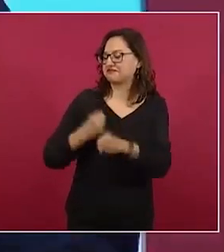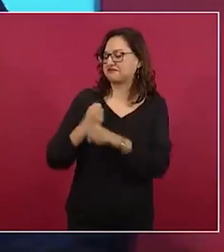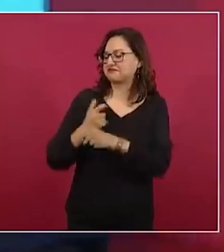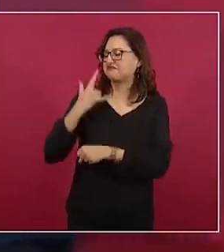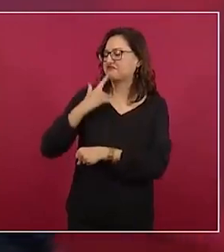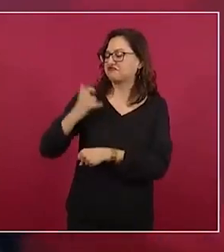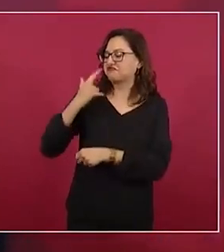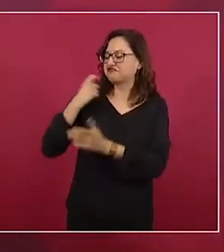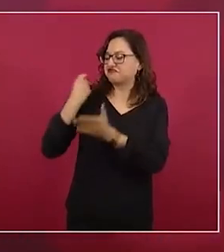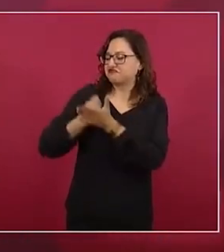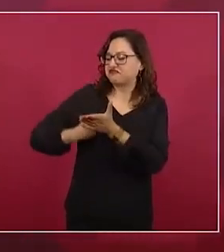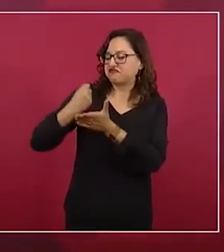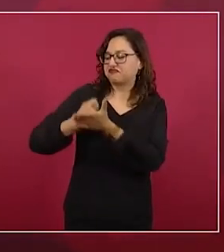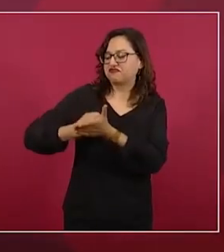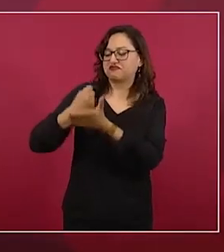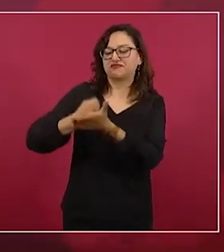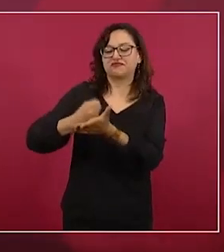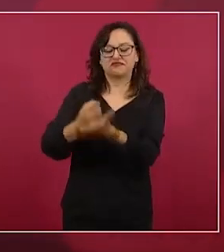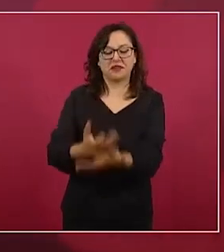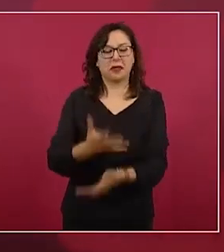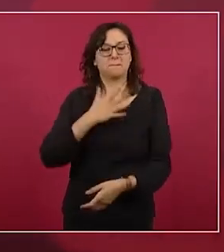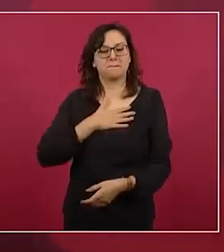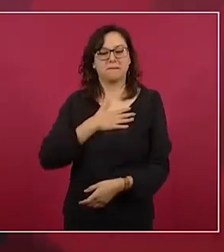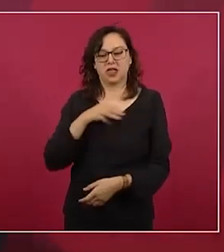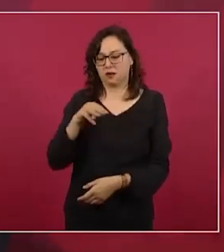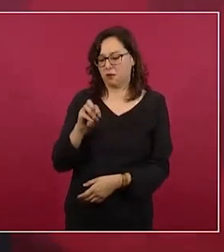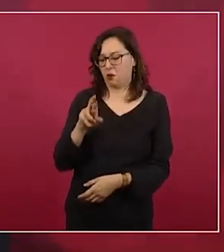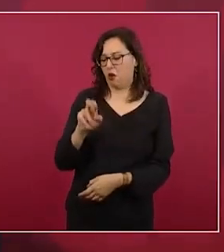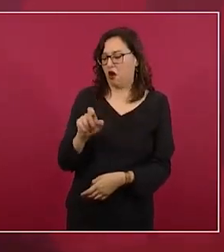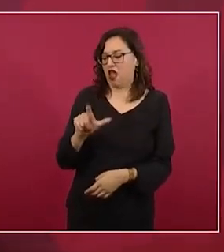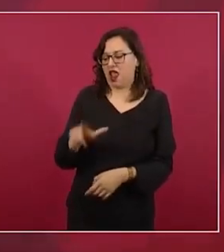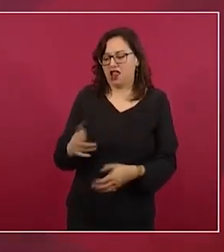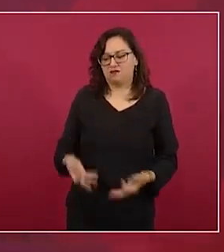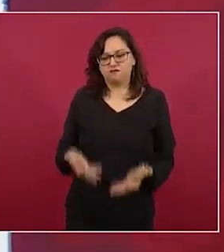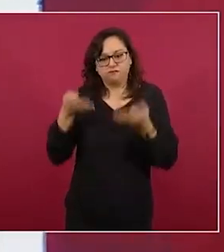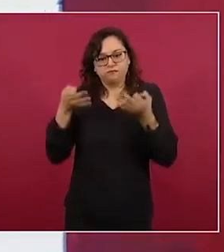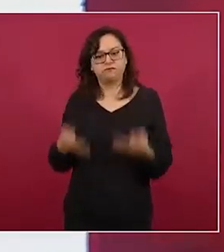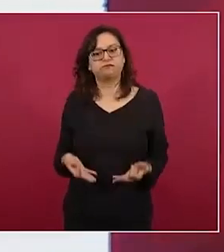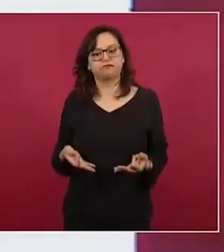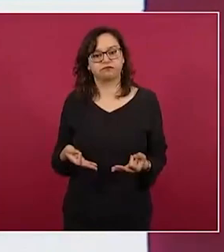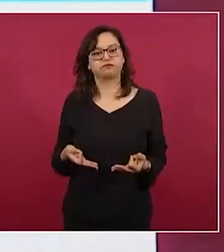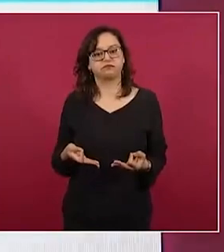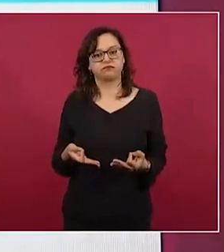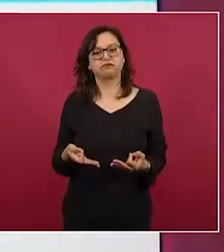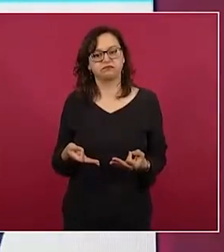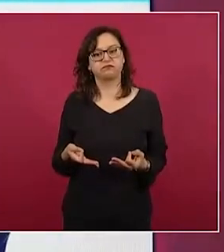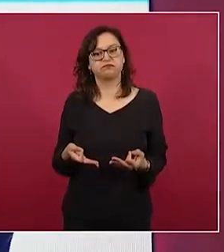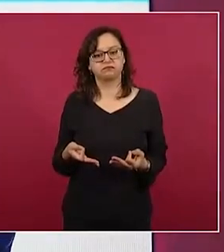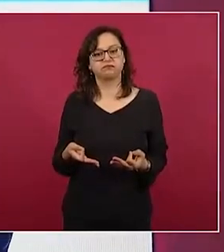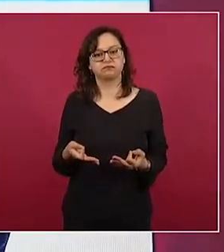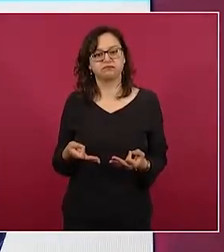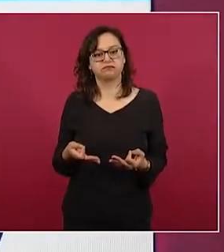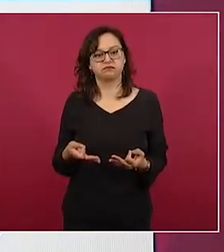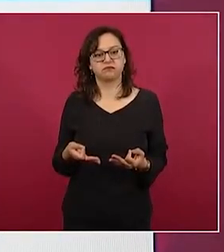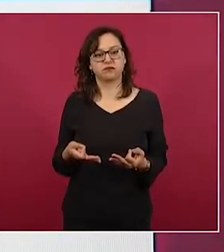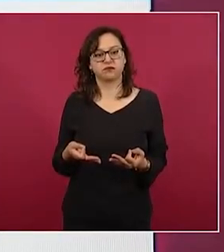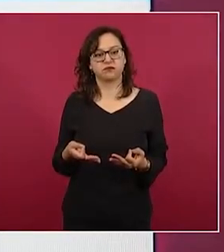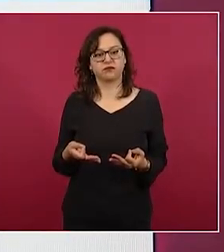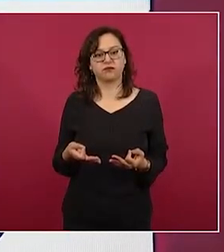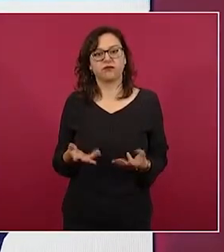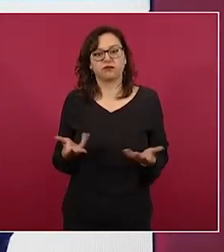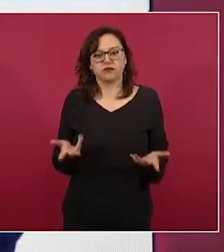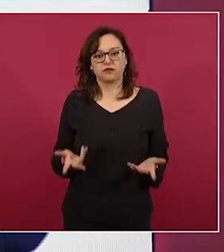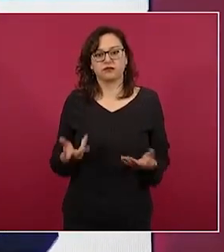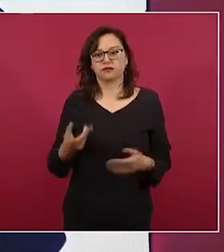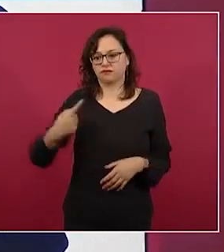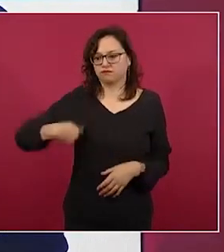además de que tenemos autoridad moral porque somos